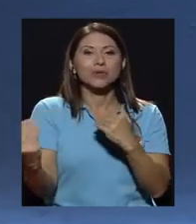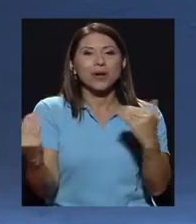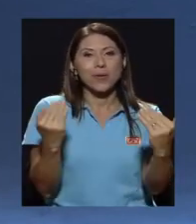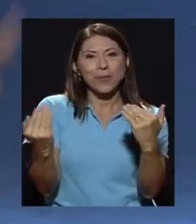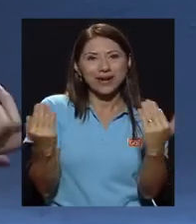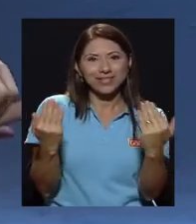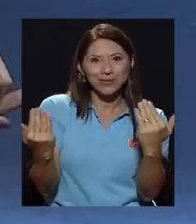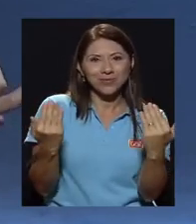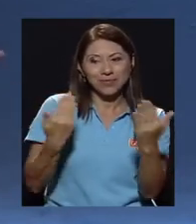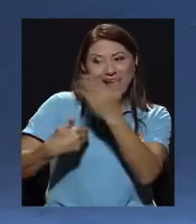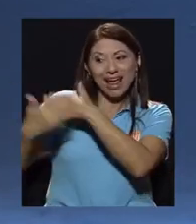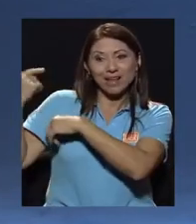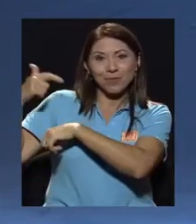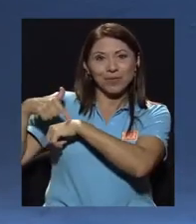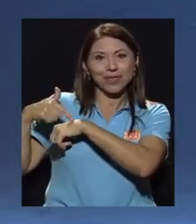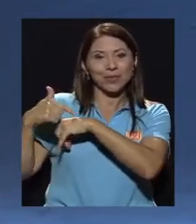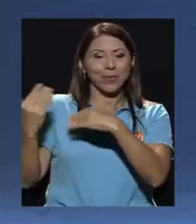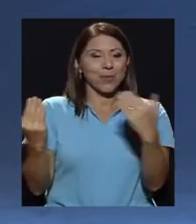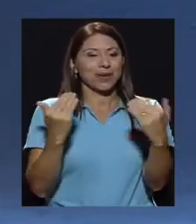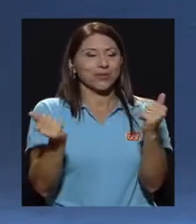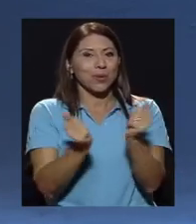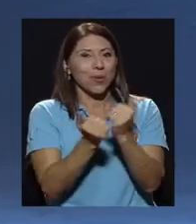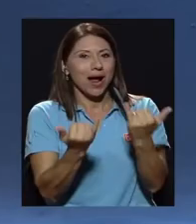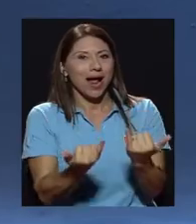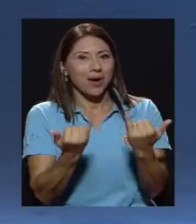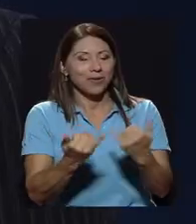en los datos que teníamos en ese entonces con los de ahora.